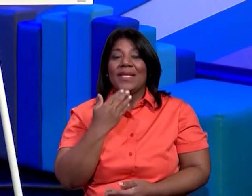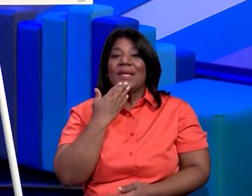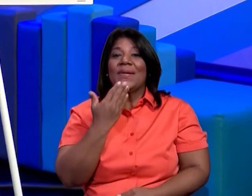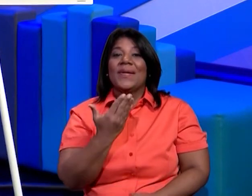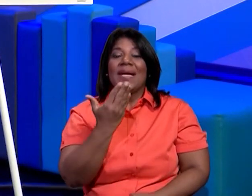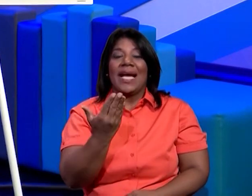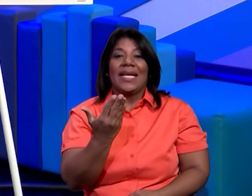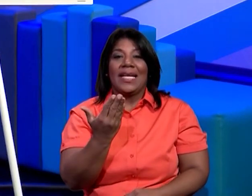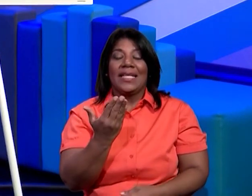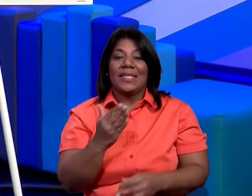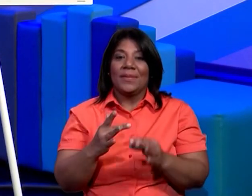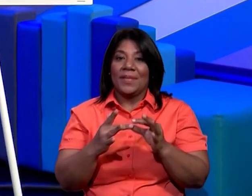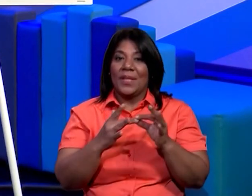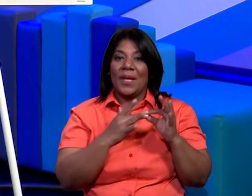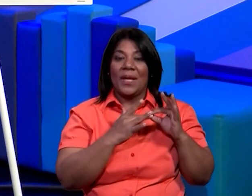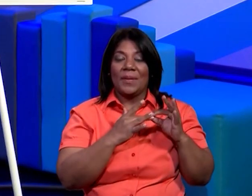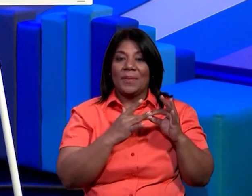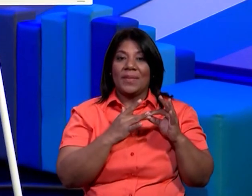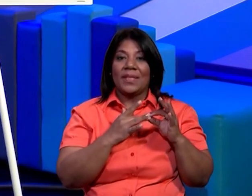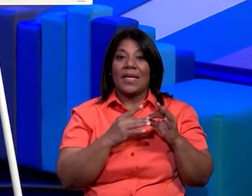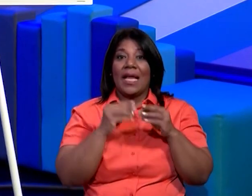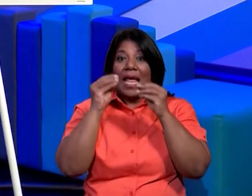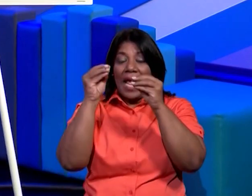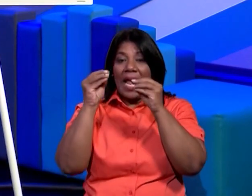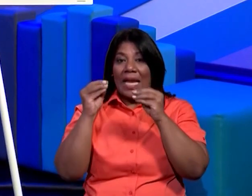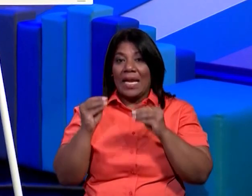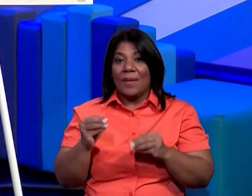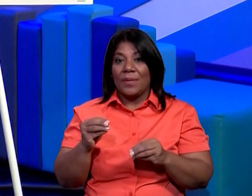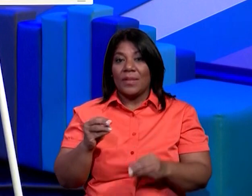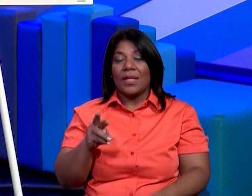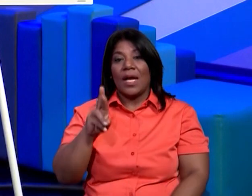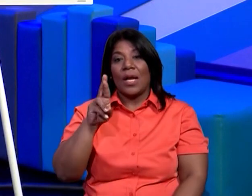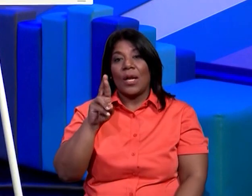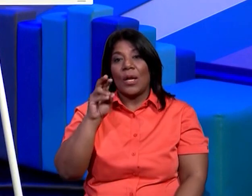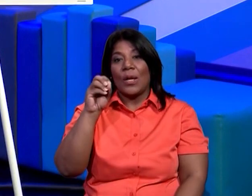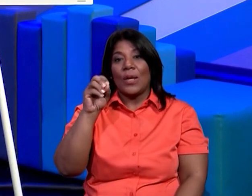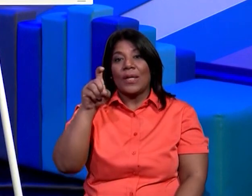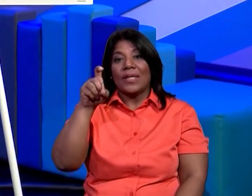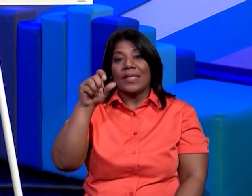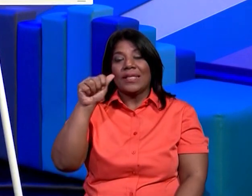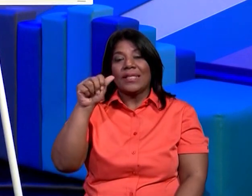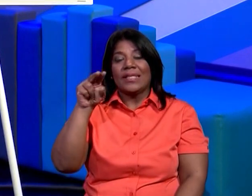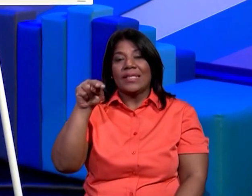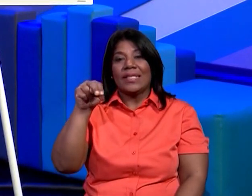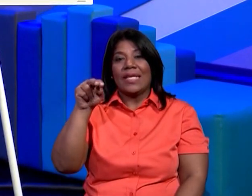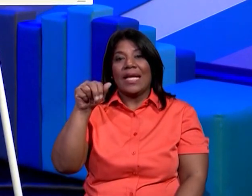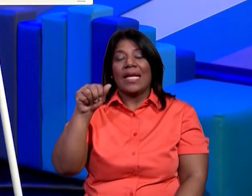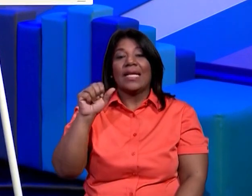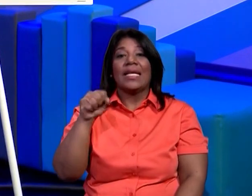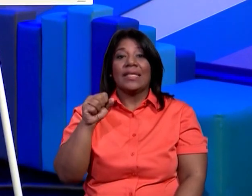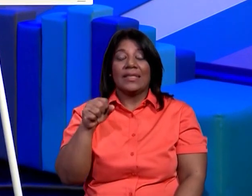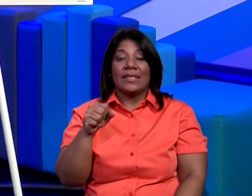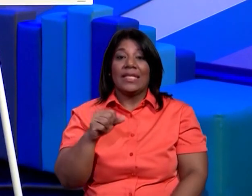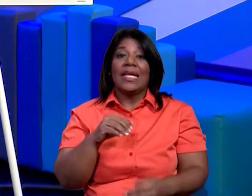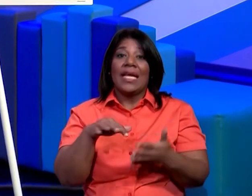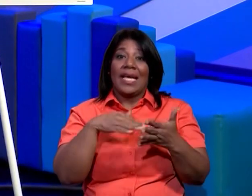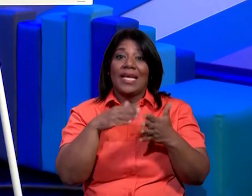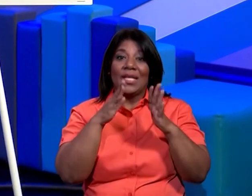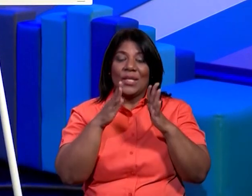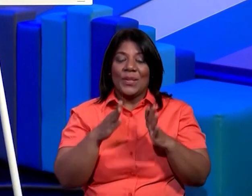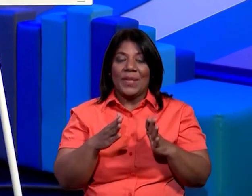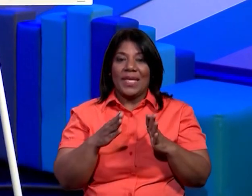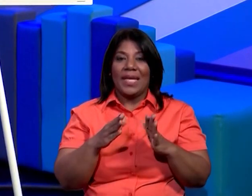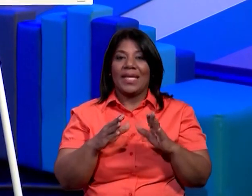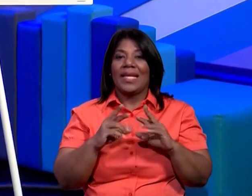agradecimiento muy especial a la profesora roxana chávez que nos permitió verdad presentar a sus queridos estudiantes